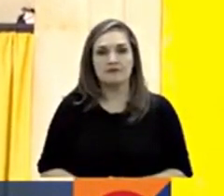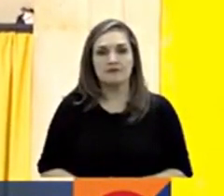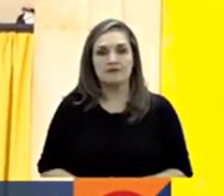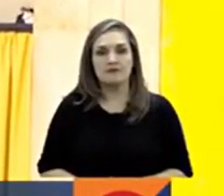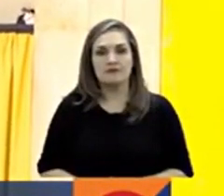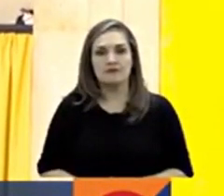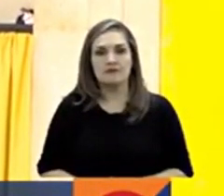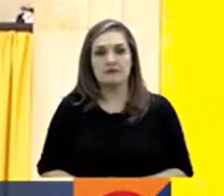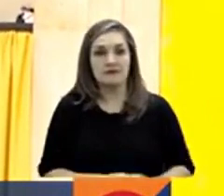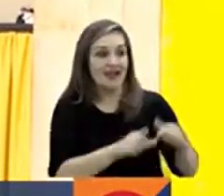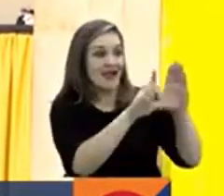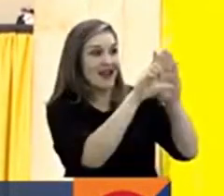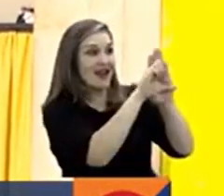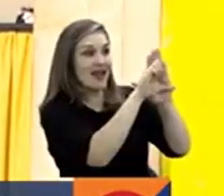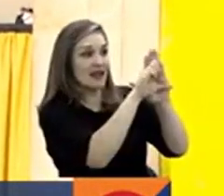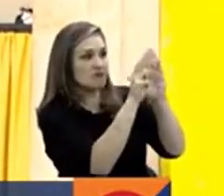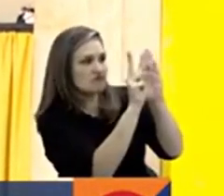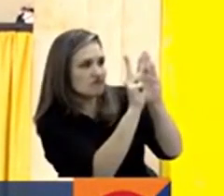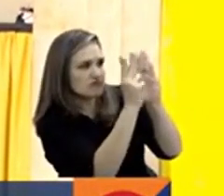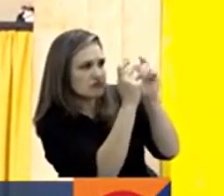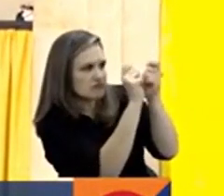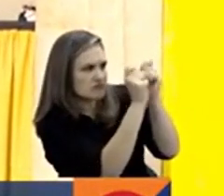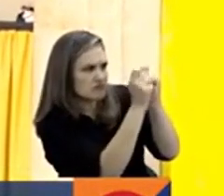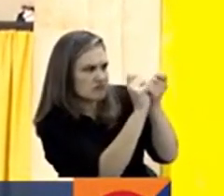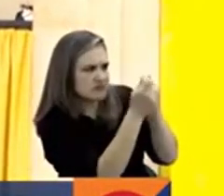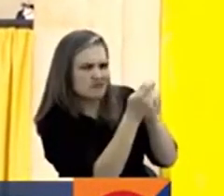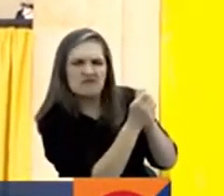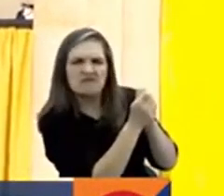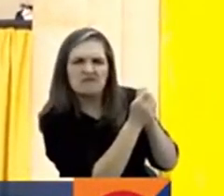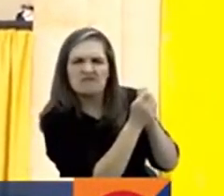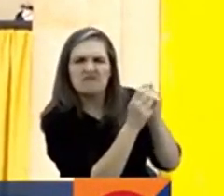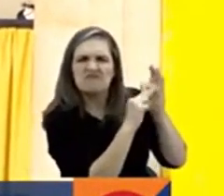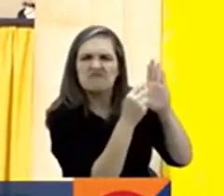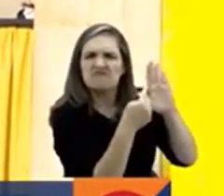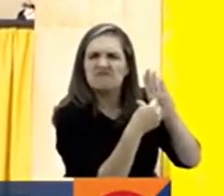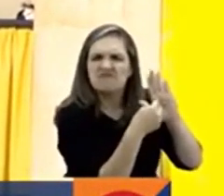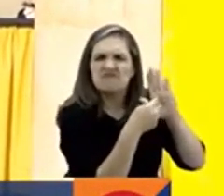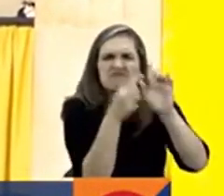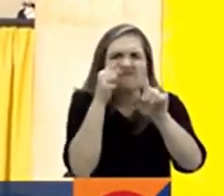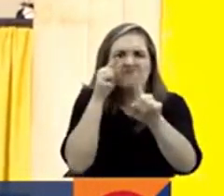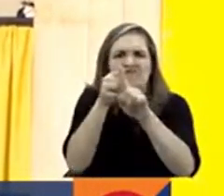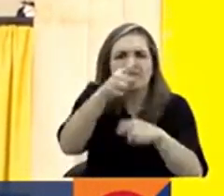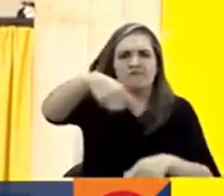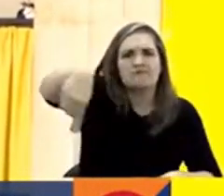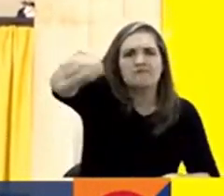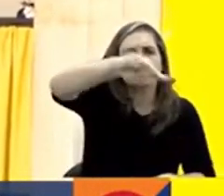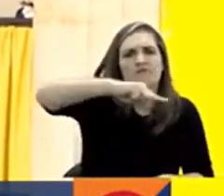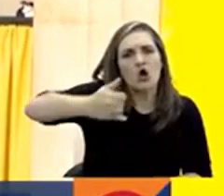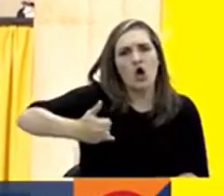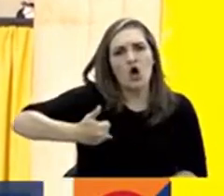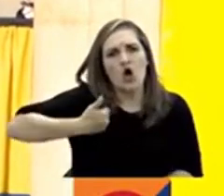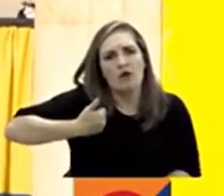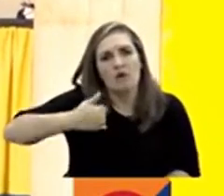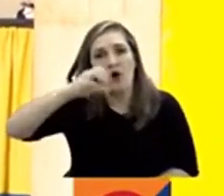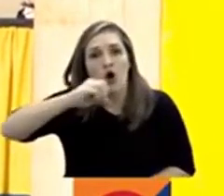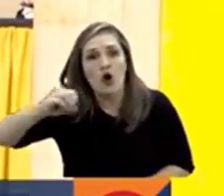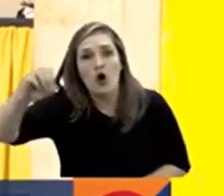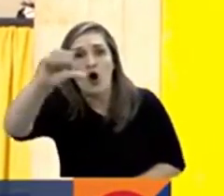significan, pretenden que un joven o una joven pueda ir a la universidad si quiere.